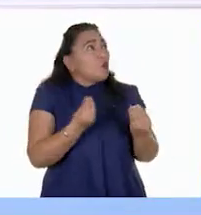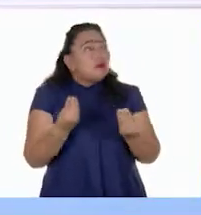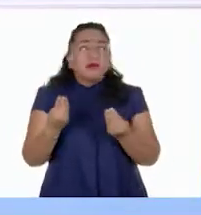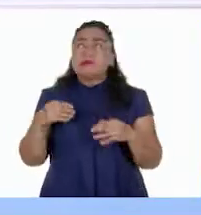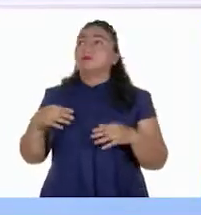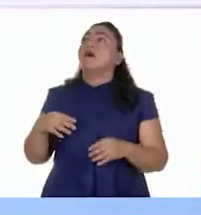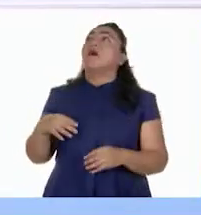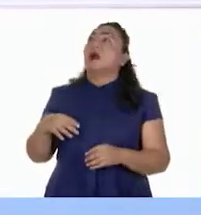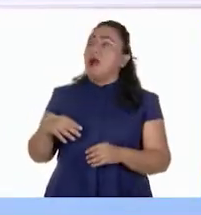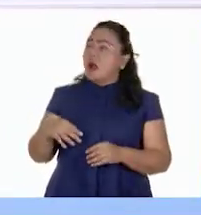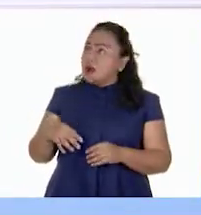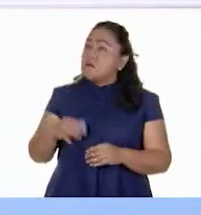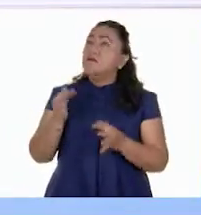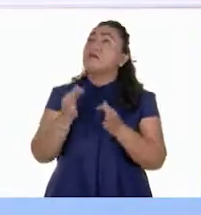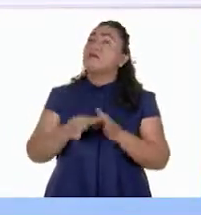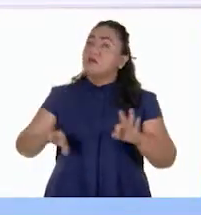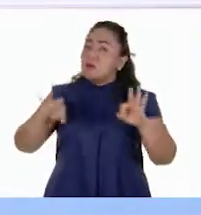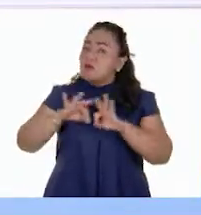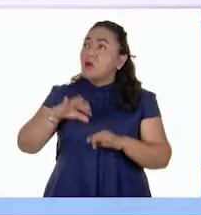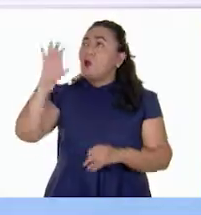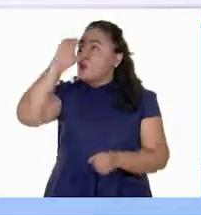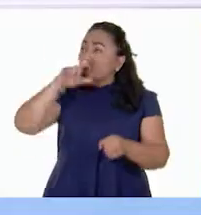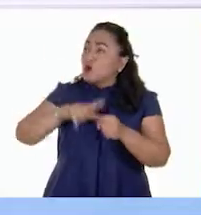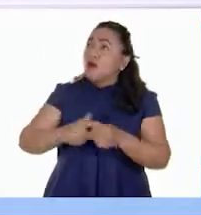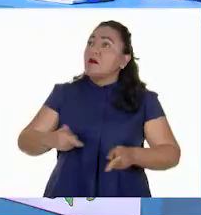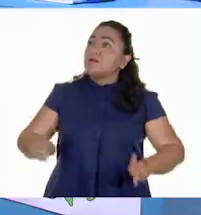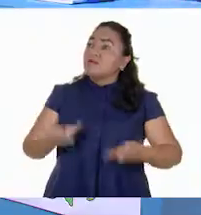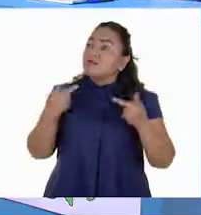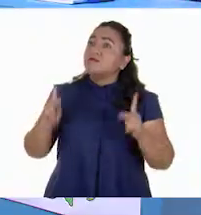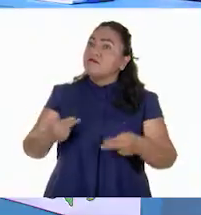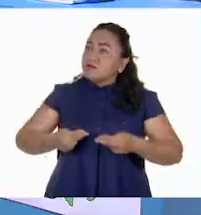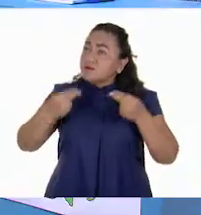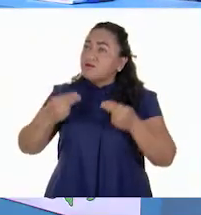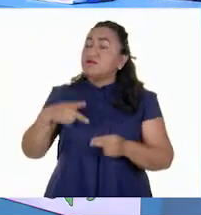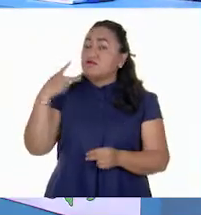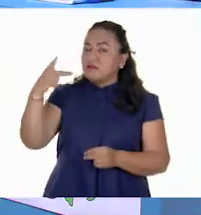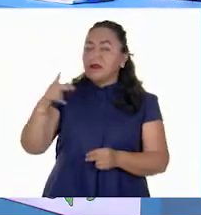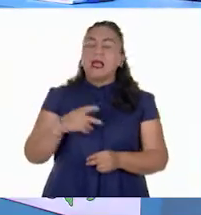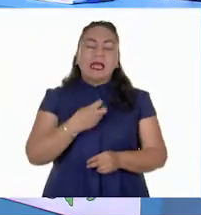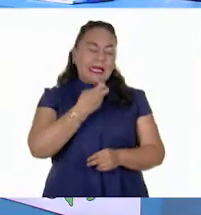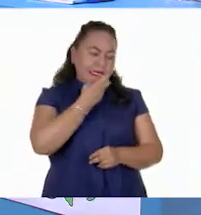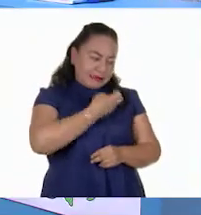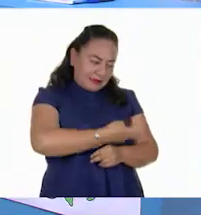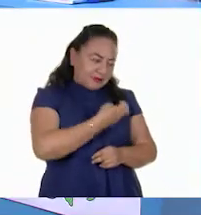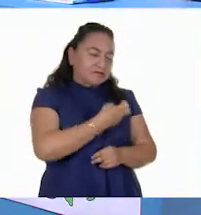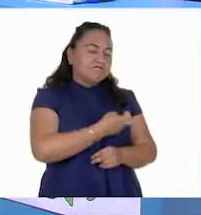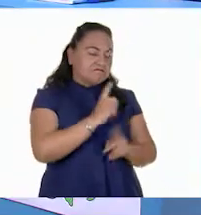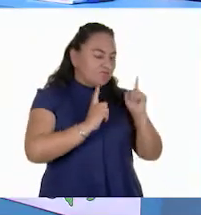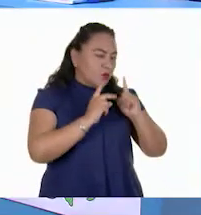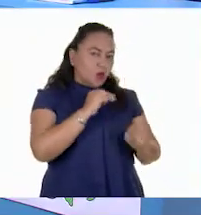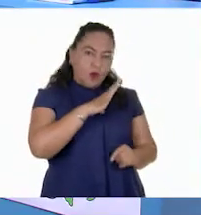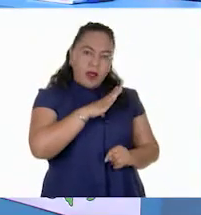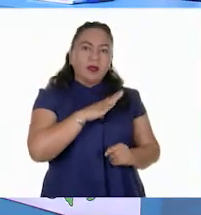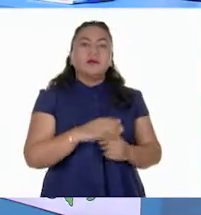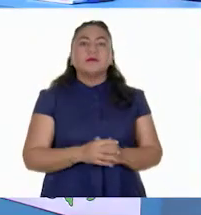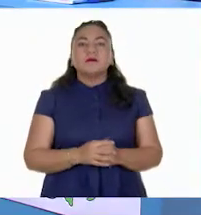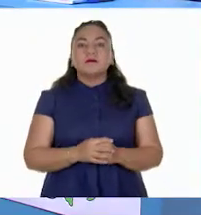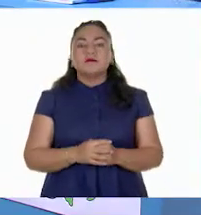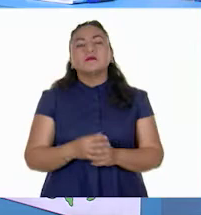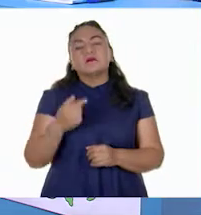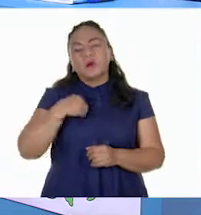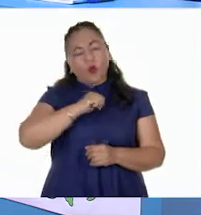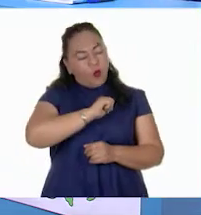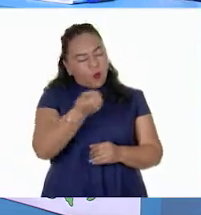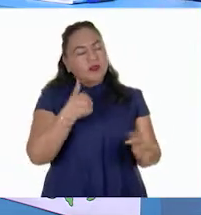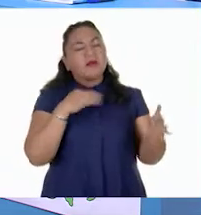sí que es importante en su cultura y comercio. Sin duda alguna. Ahora, quiero comentarles otro caso,